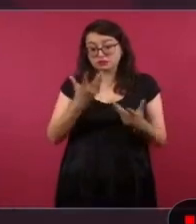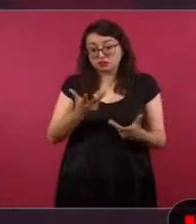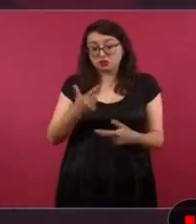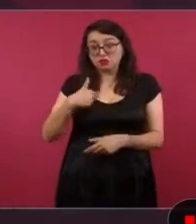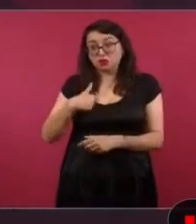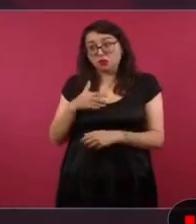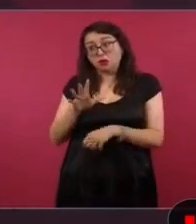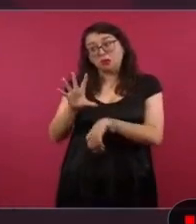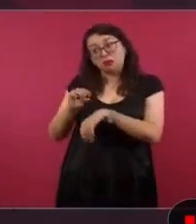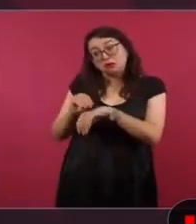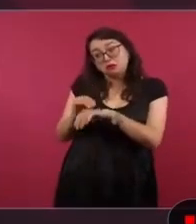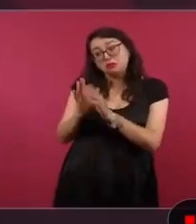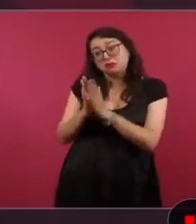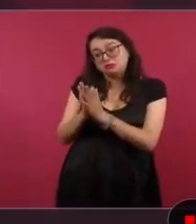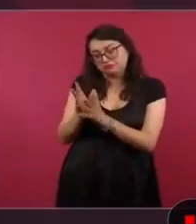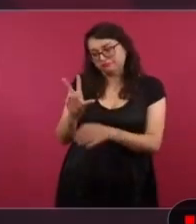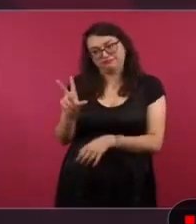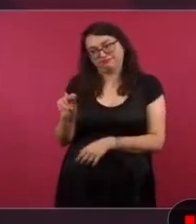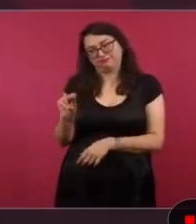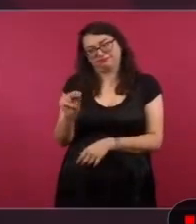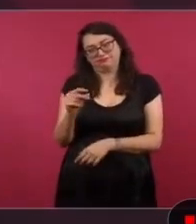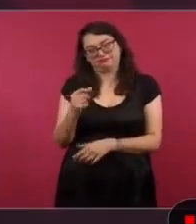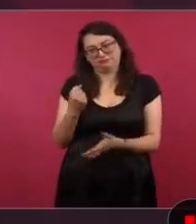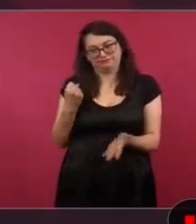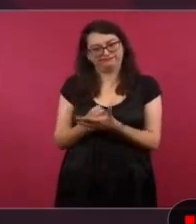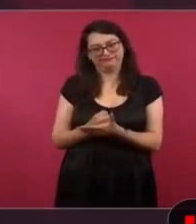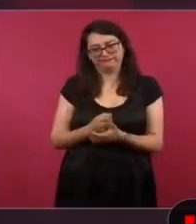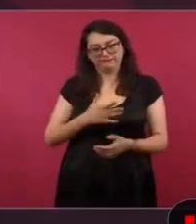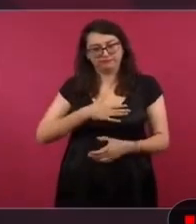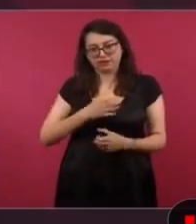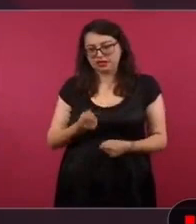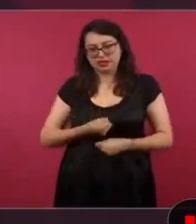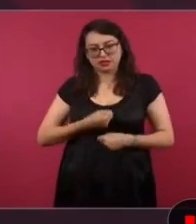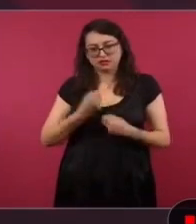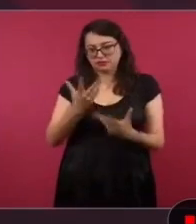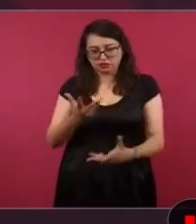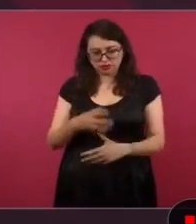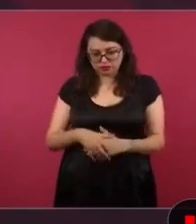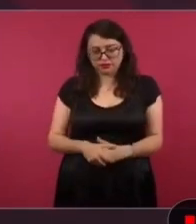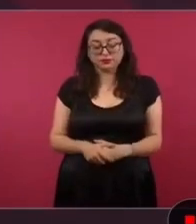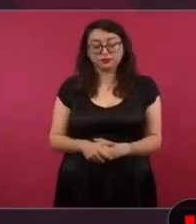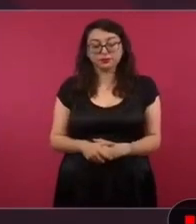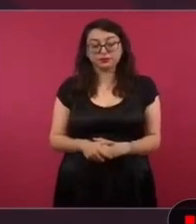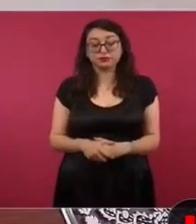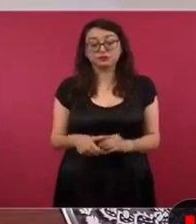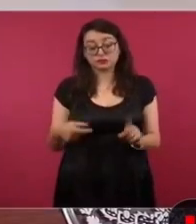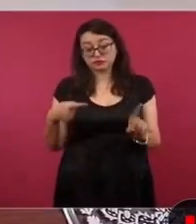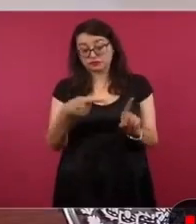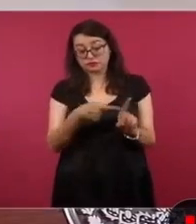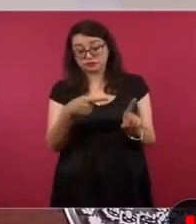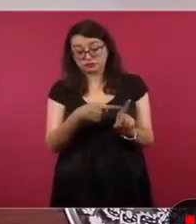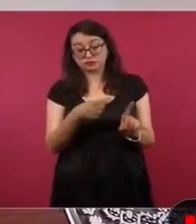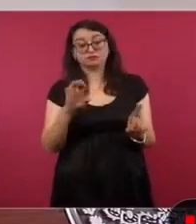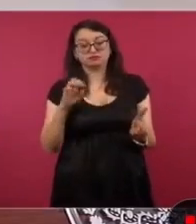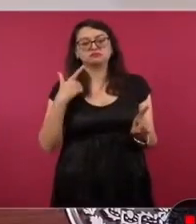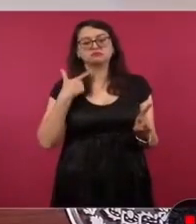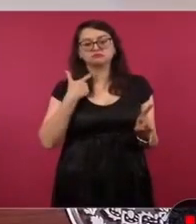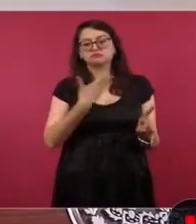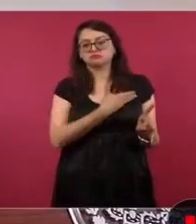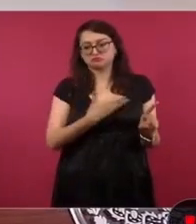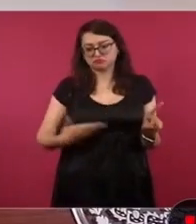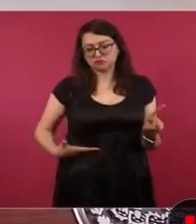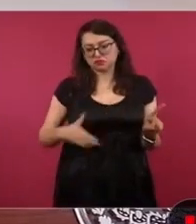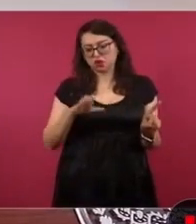la libertad se conquista. Entonces, hizo un buen gobierno Correa,